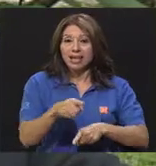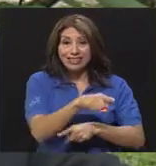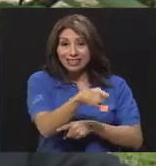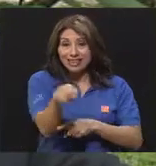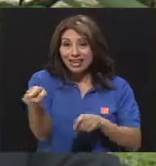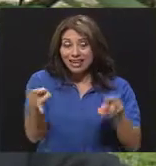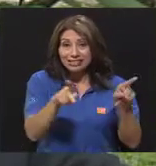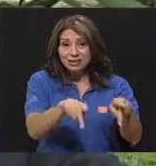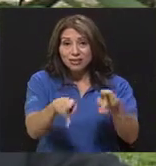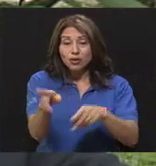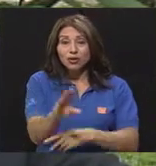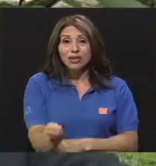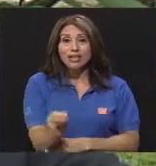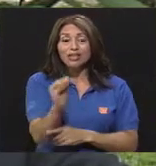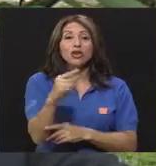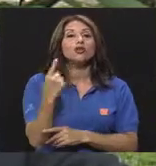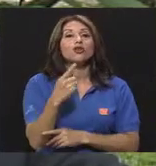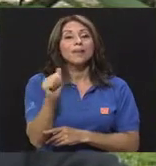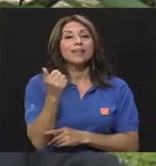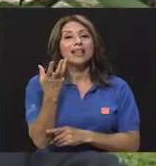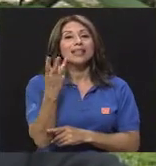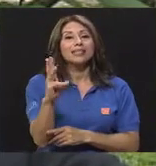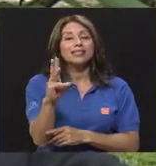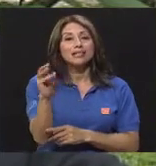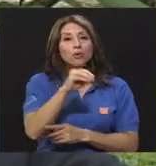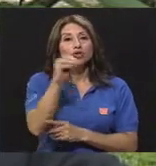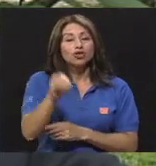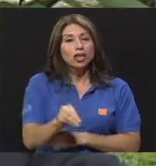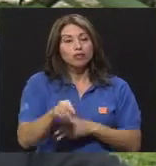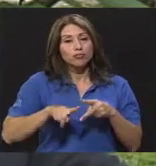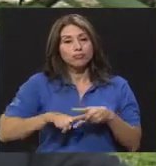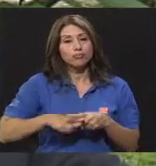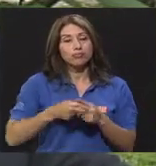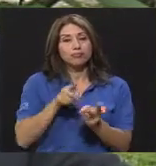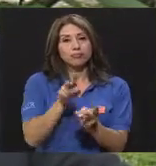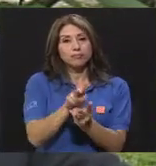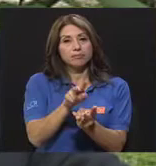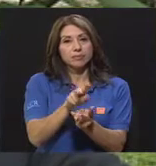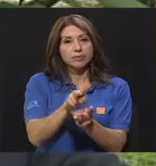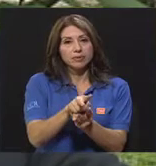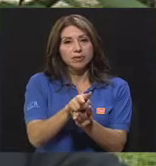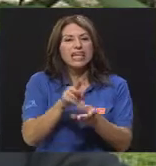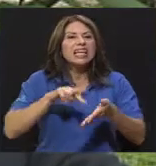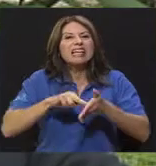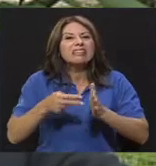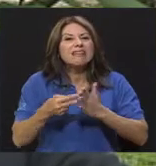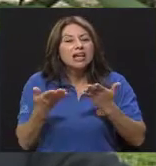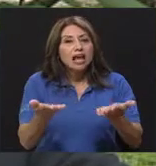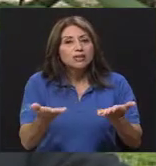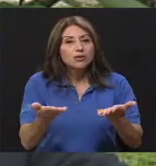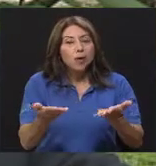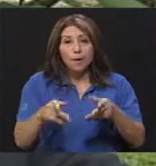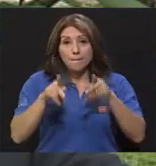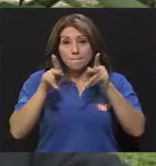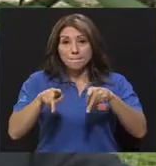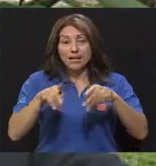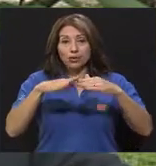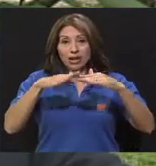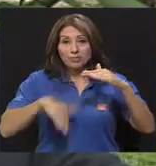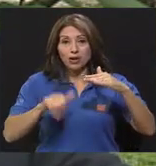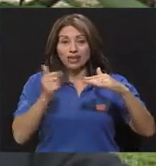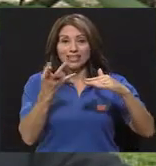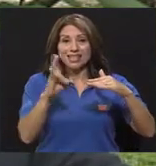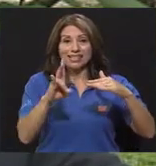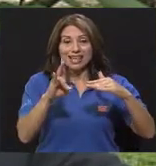16% de este grupo había iniciado a tener relaciones sexuales coitales. Entonces, ¿qué significa esto? Que en personas